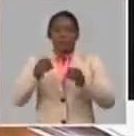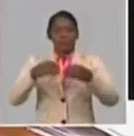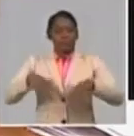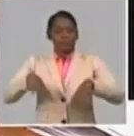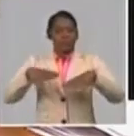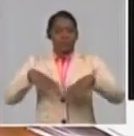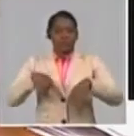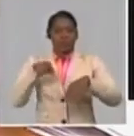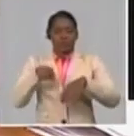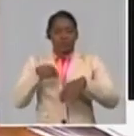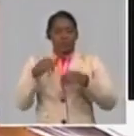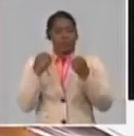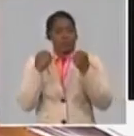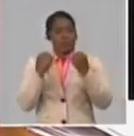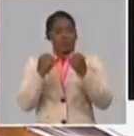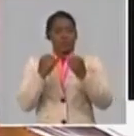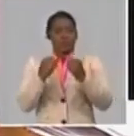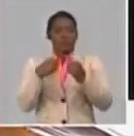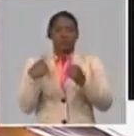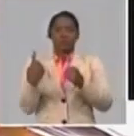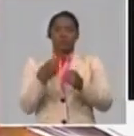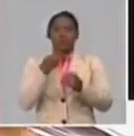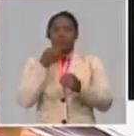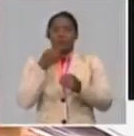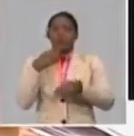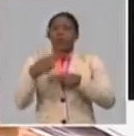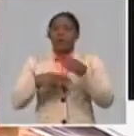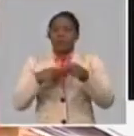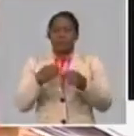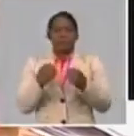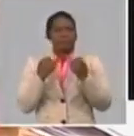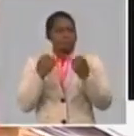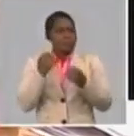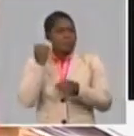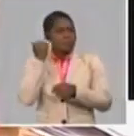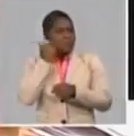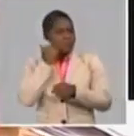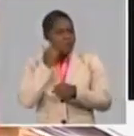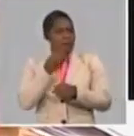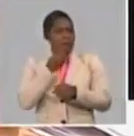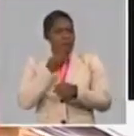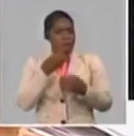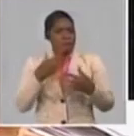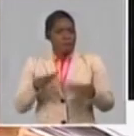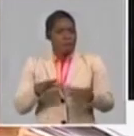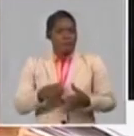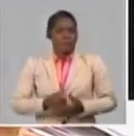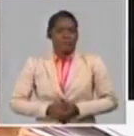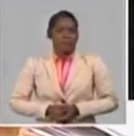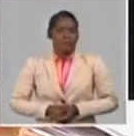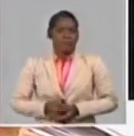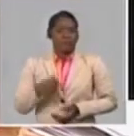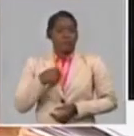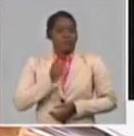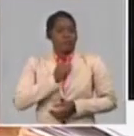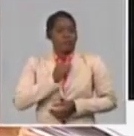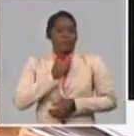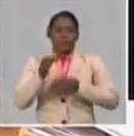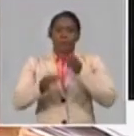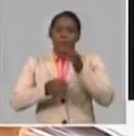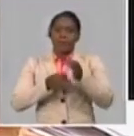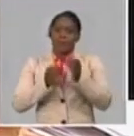principales potencialidades que hoy podemos explotar hacia el interior de la economía. Yo pudiera resumirte este